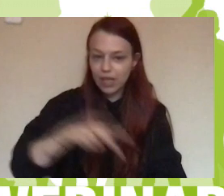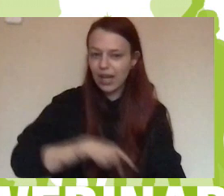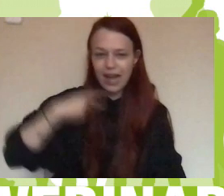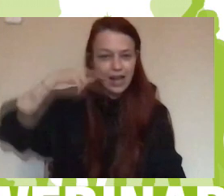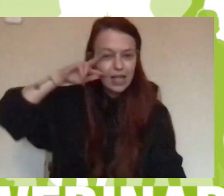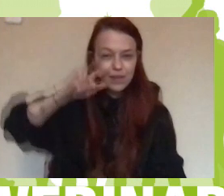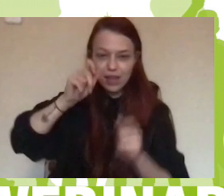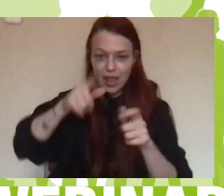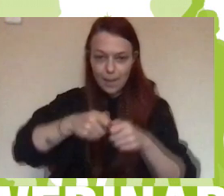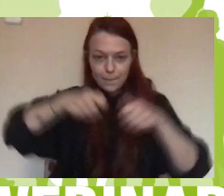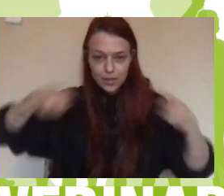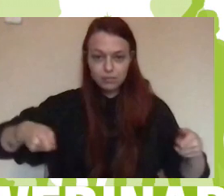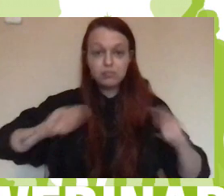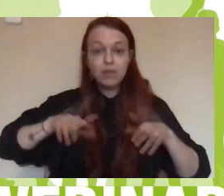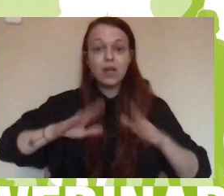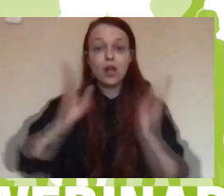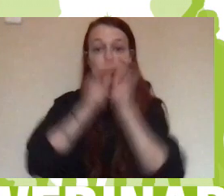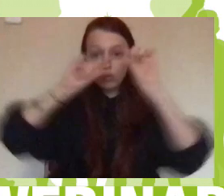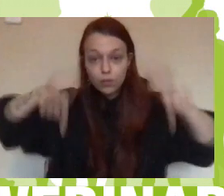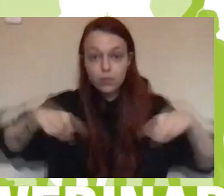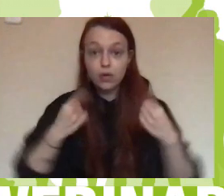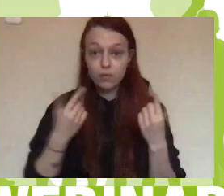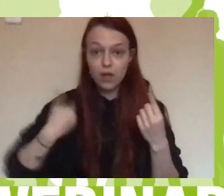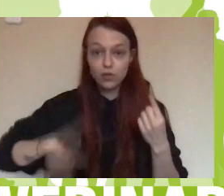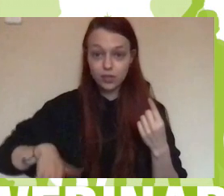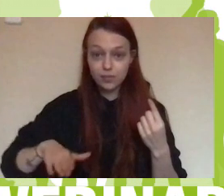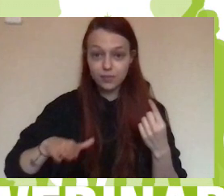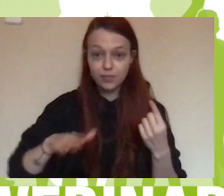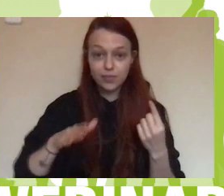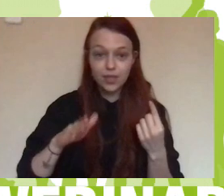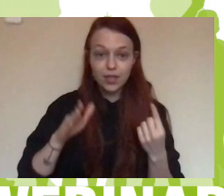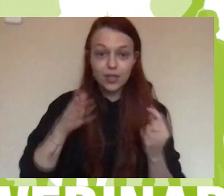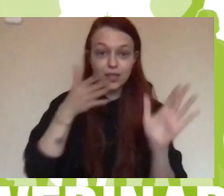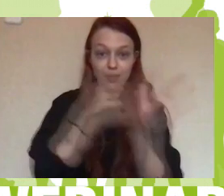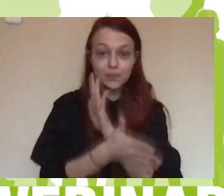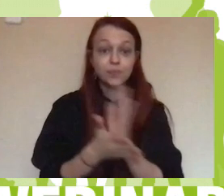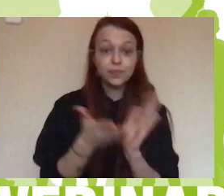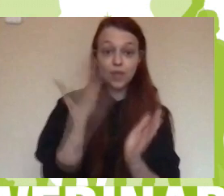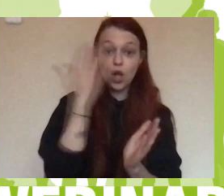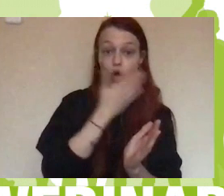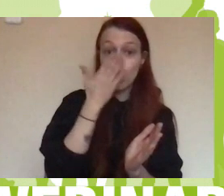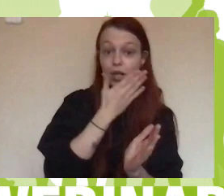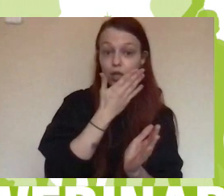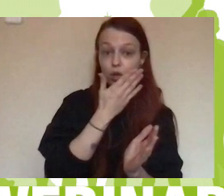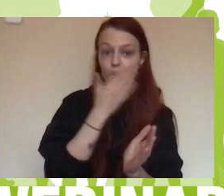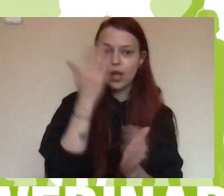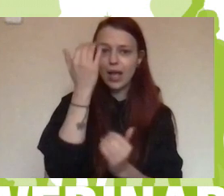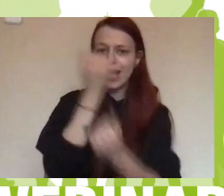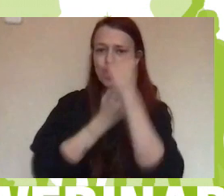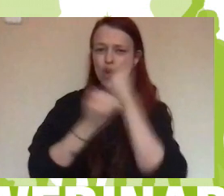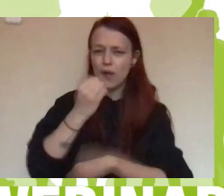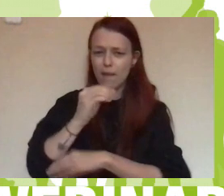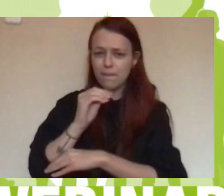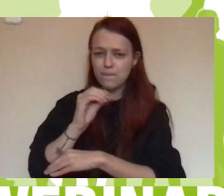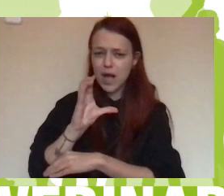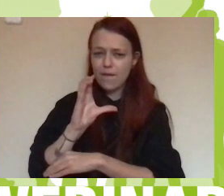Ese convenio se firmó, ese acuerdo se firmó y supuso para el centro una inyección económica muy, muy importante, que